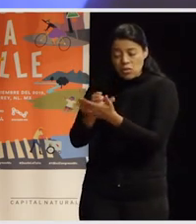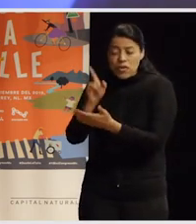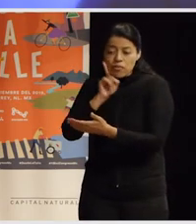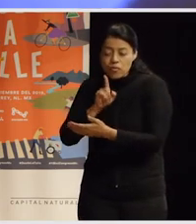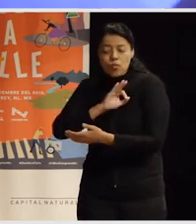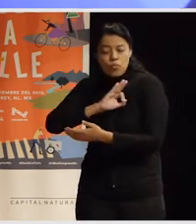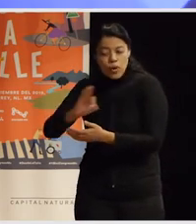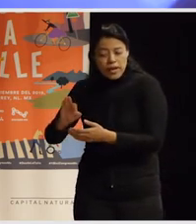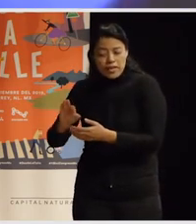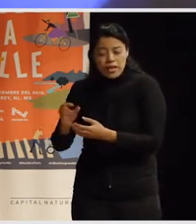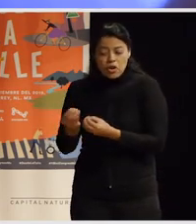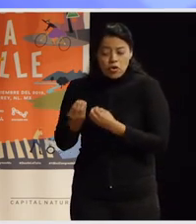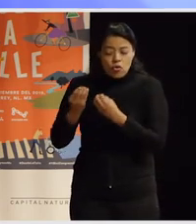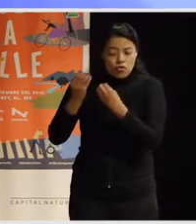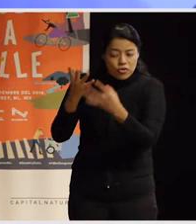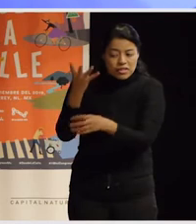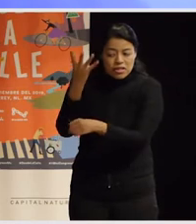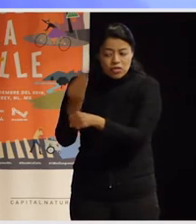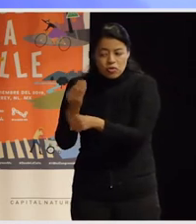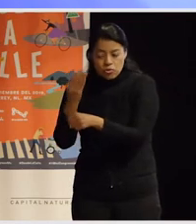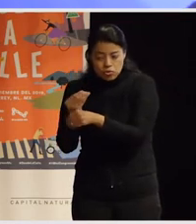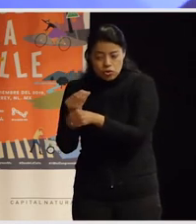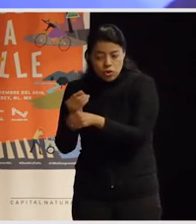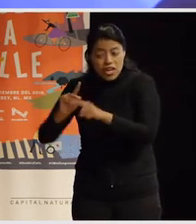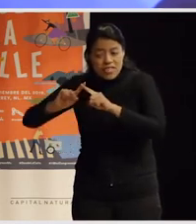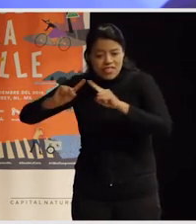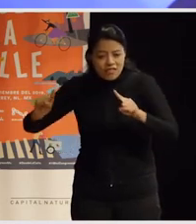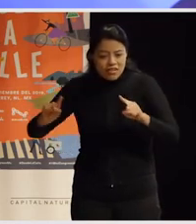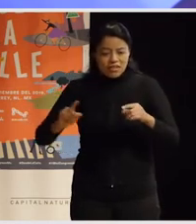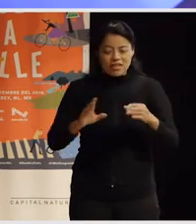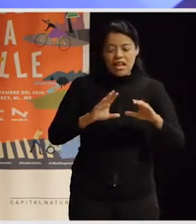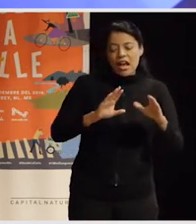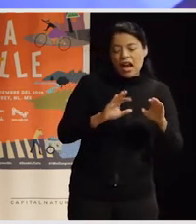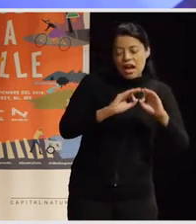resistencia mayor al modelo que tenemos ahora mismo enterando.